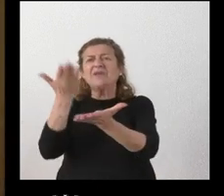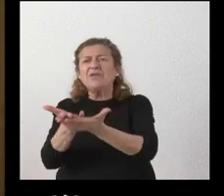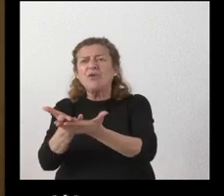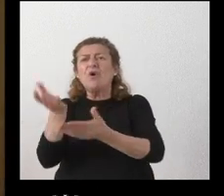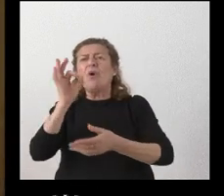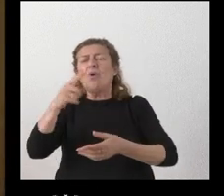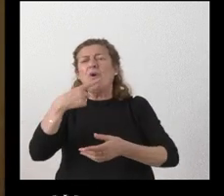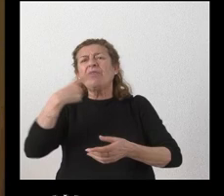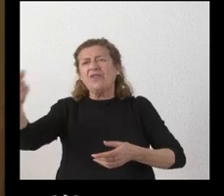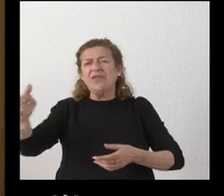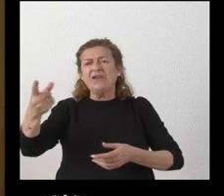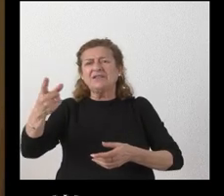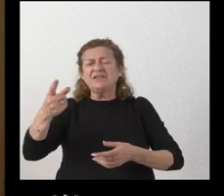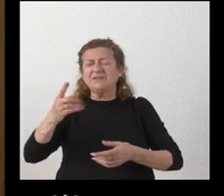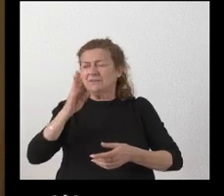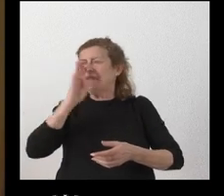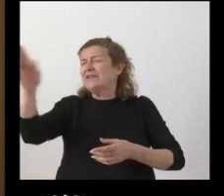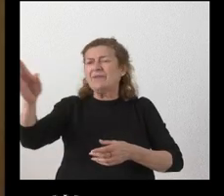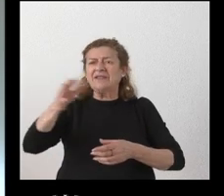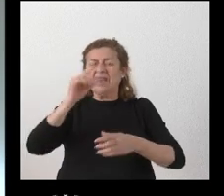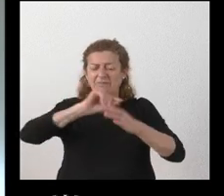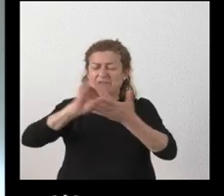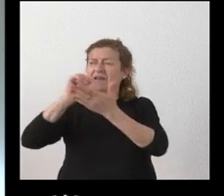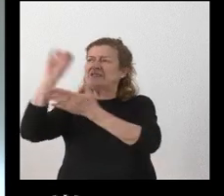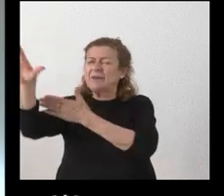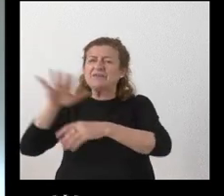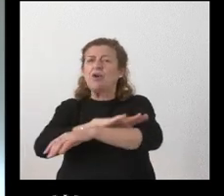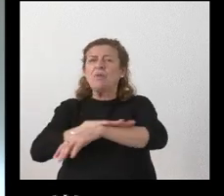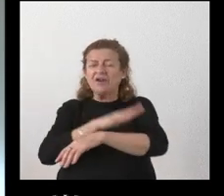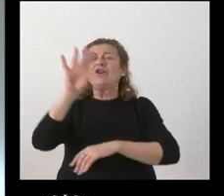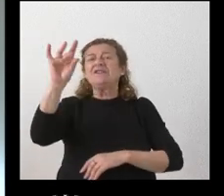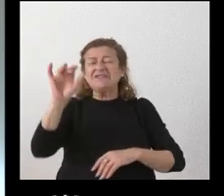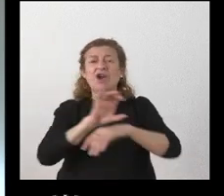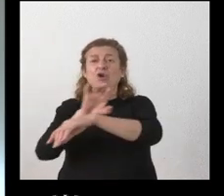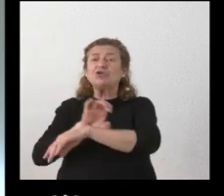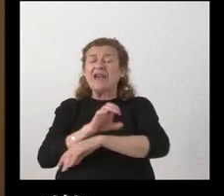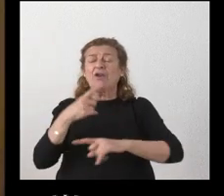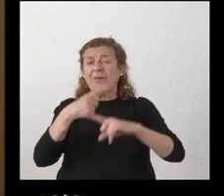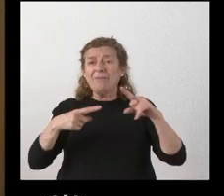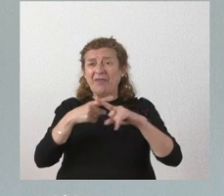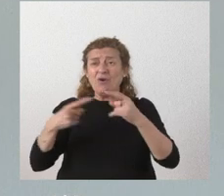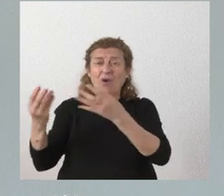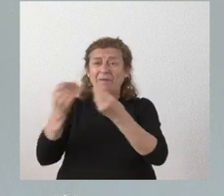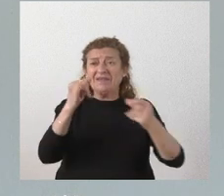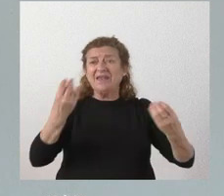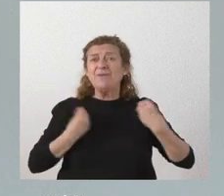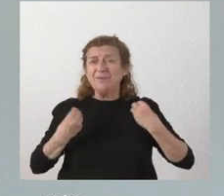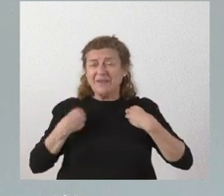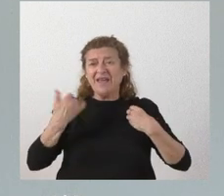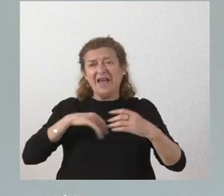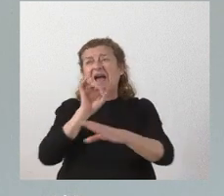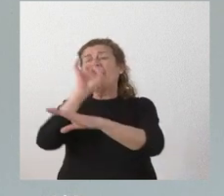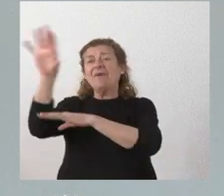formalmente al gobierno por carta o de alguna manera Sí, el consejero de Medio Ambiente y Vivienda ha enviado una carta